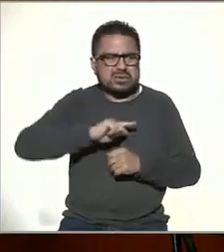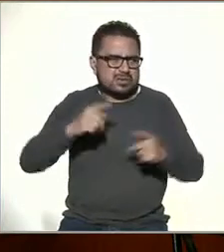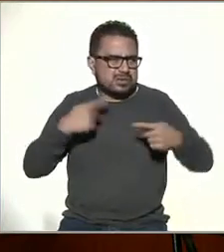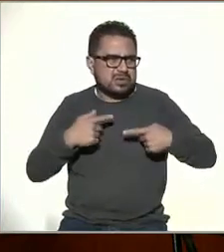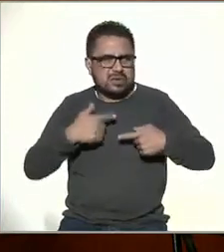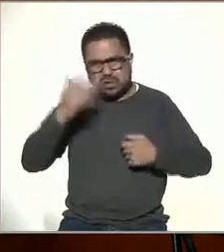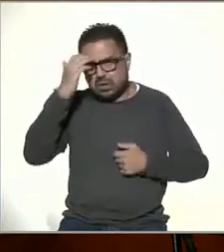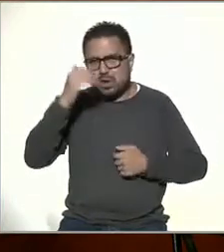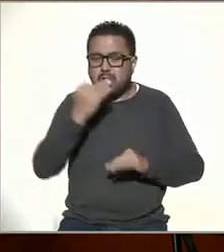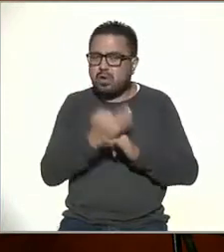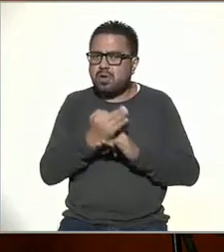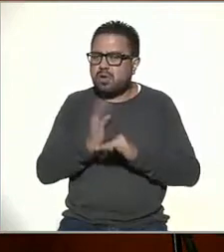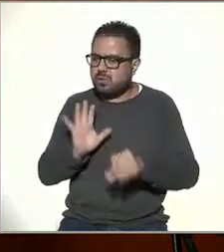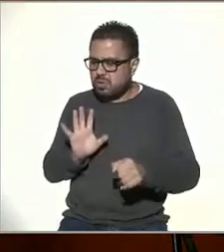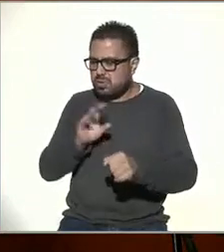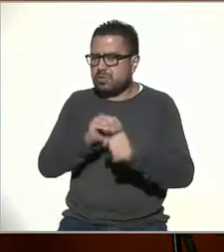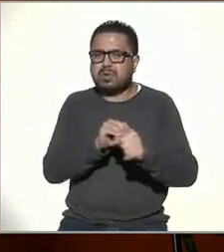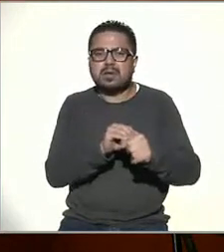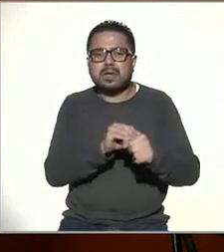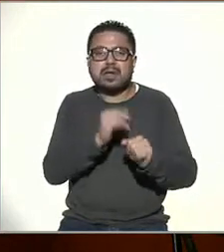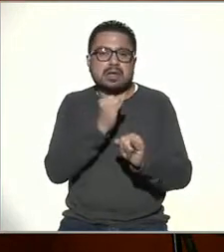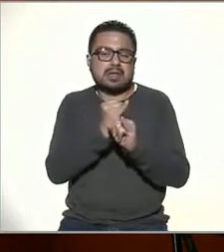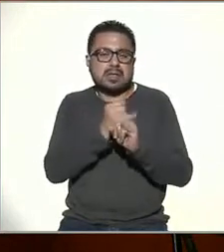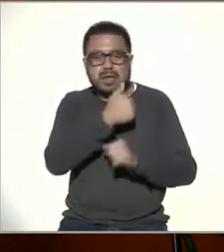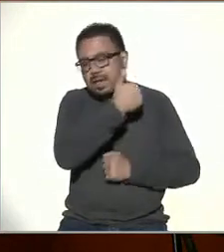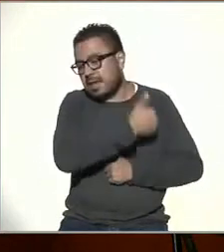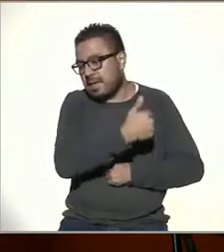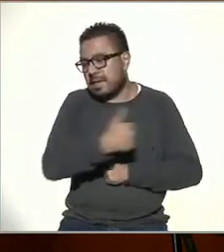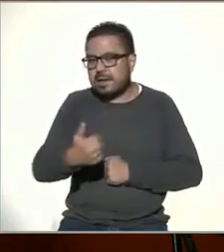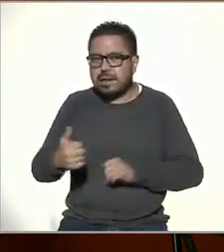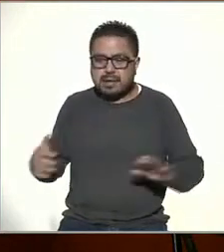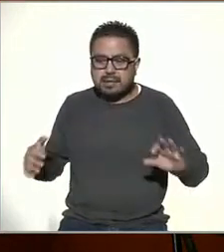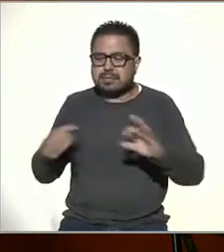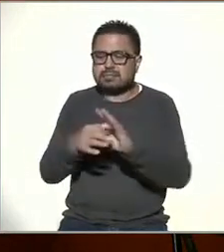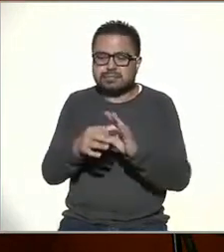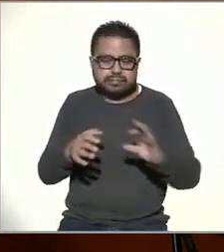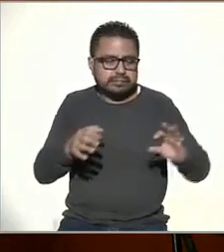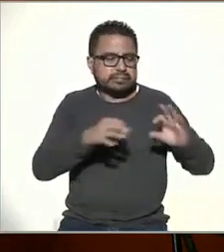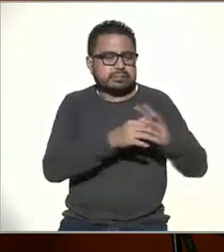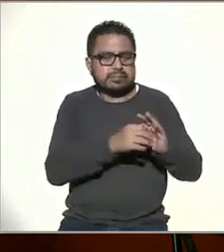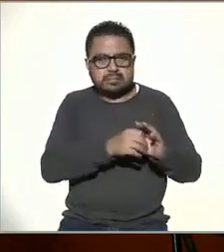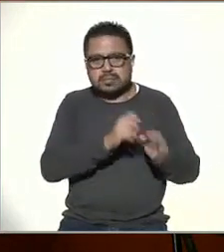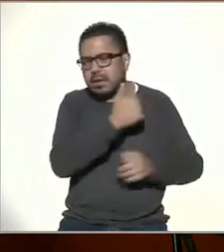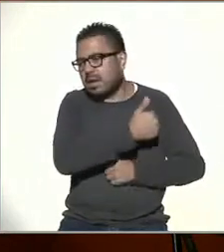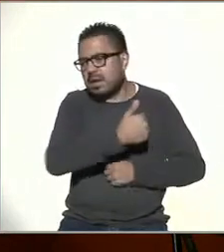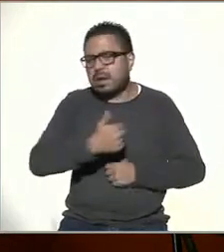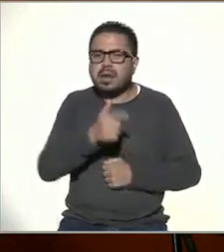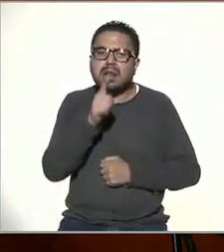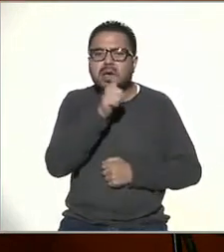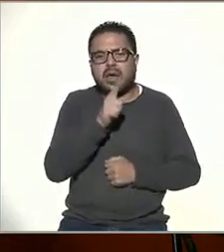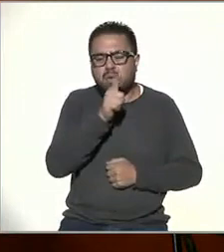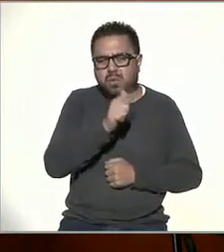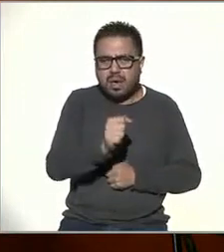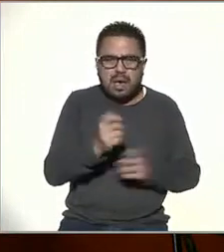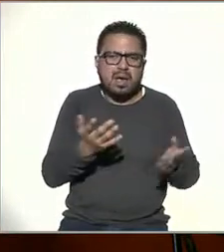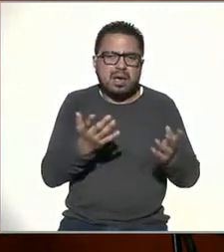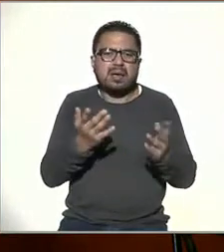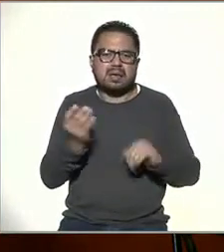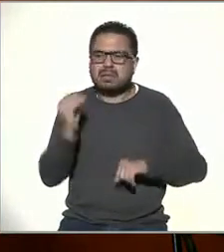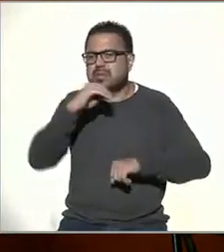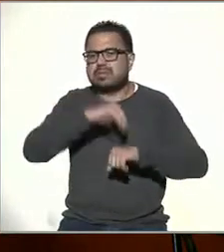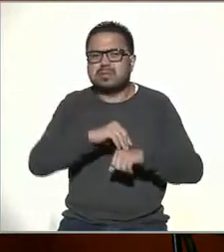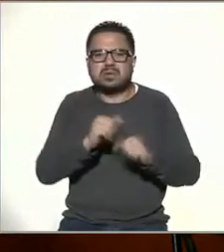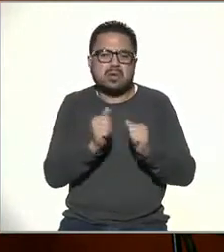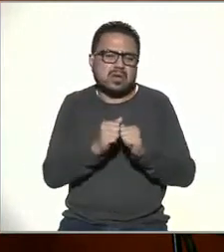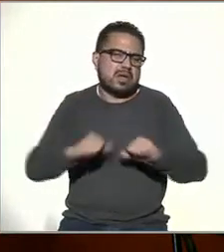están concentrados hoy en Internet. Y cada uno de ellos se ha ido adaptando y ha creado sus propios lenguajes y ha creado sus